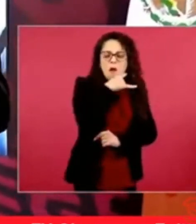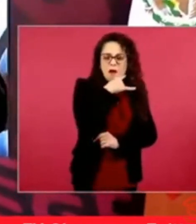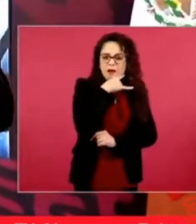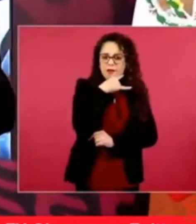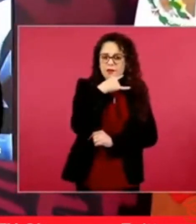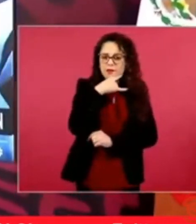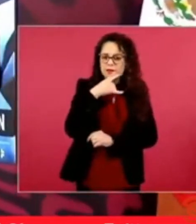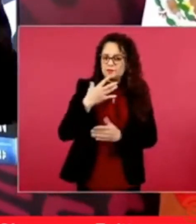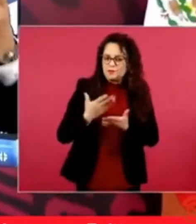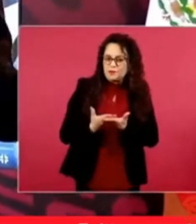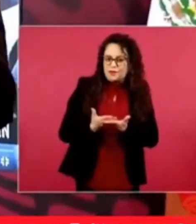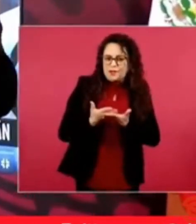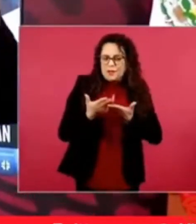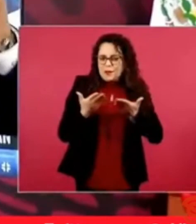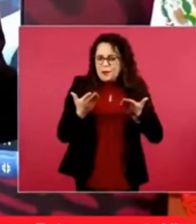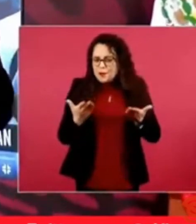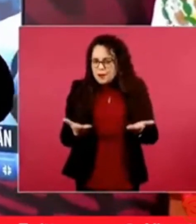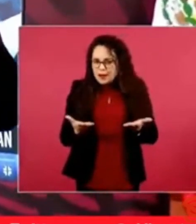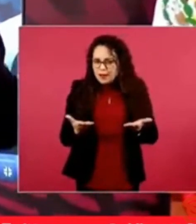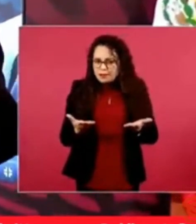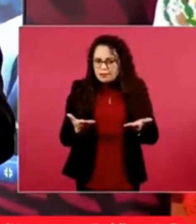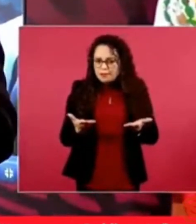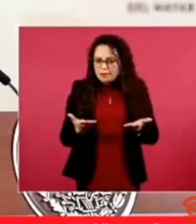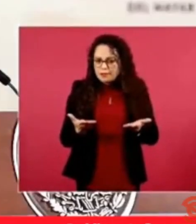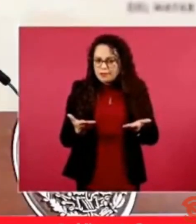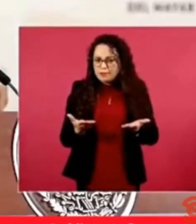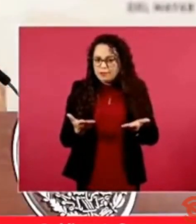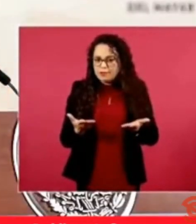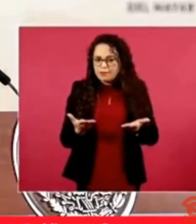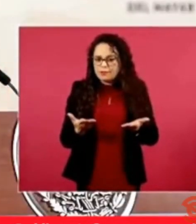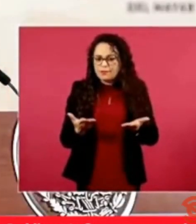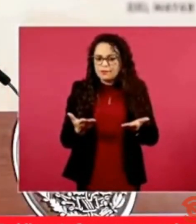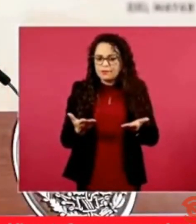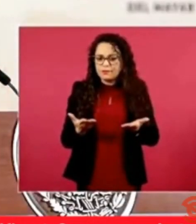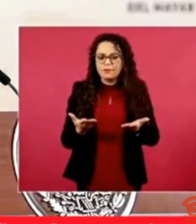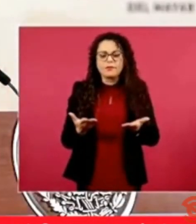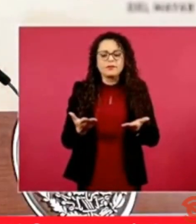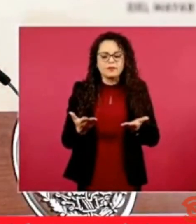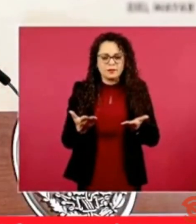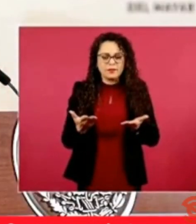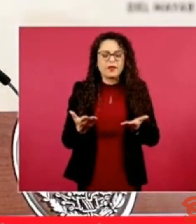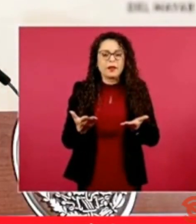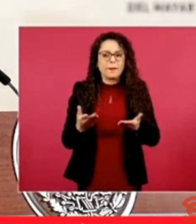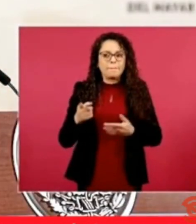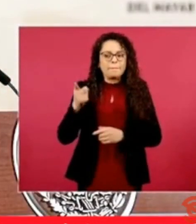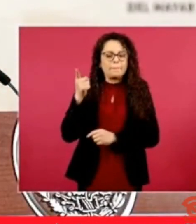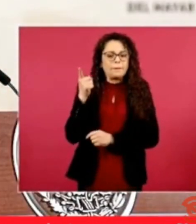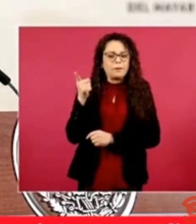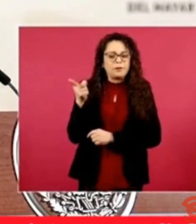como decía el provinciano